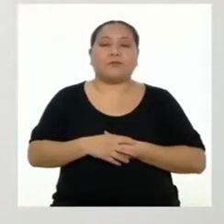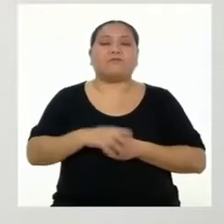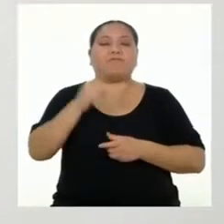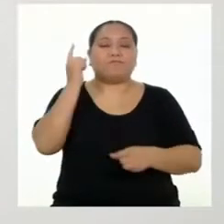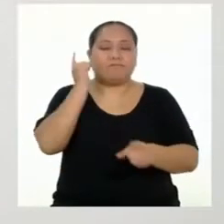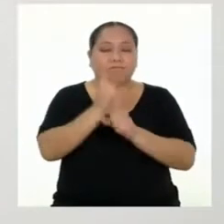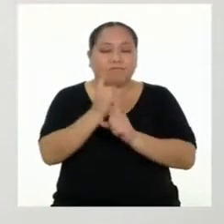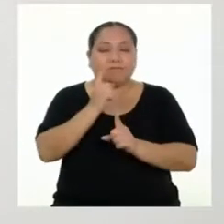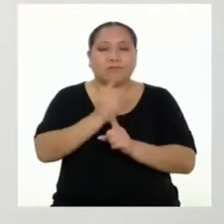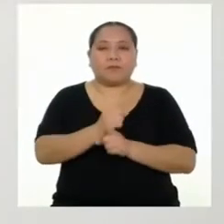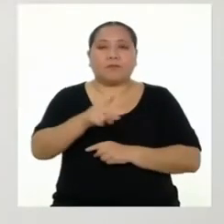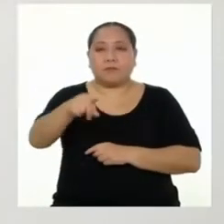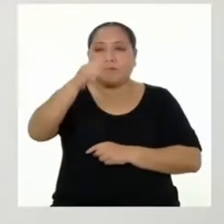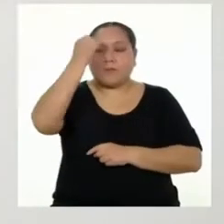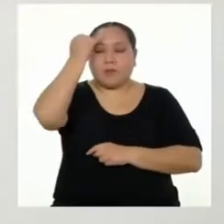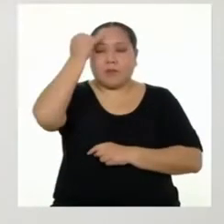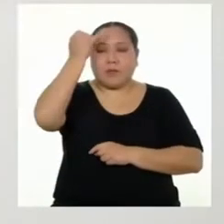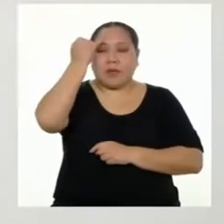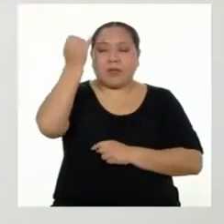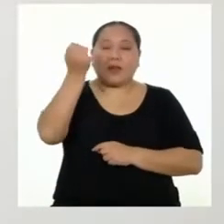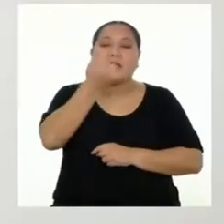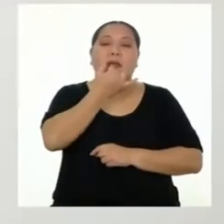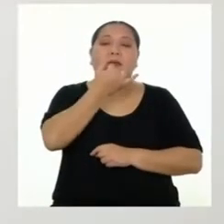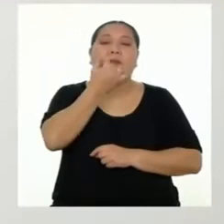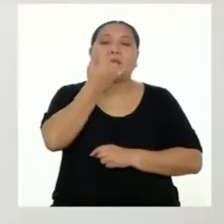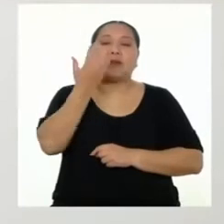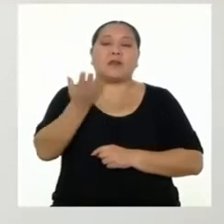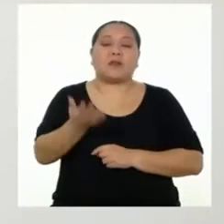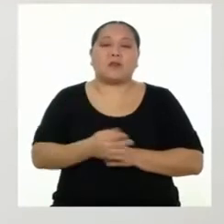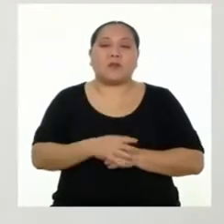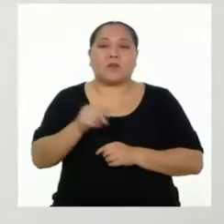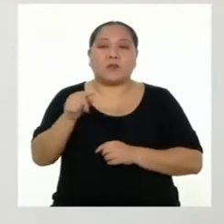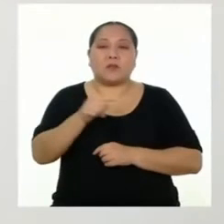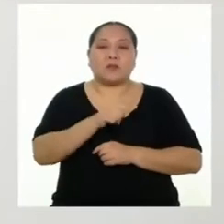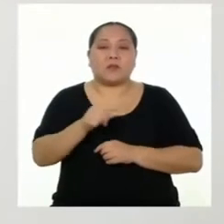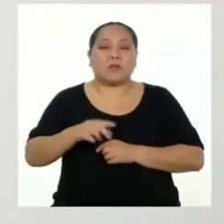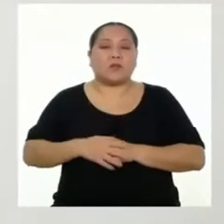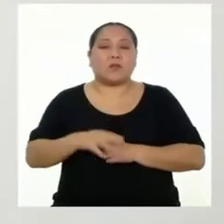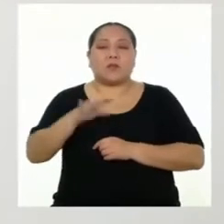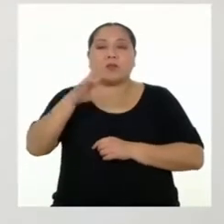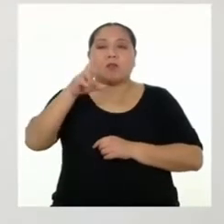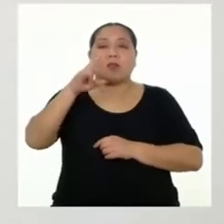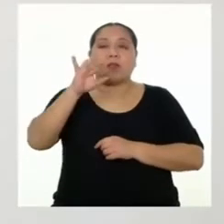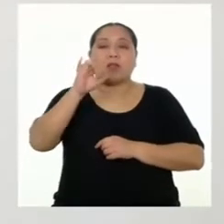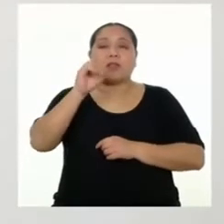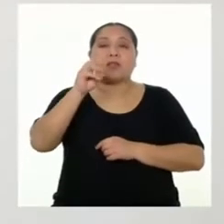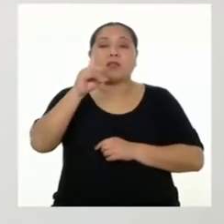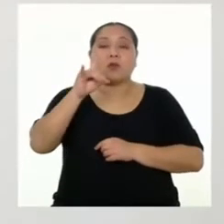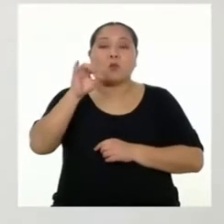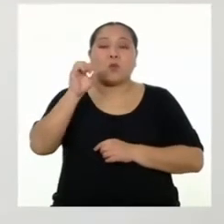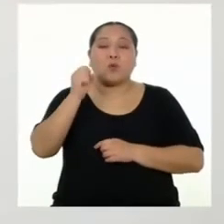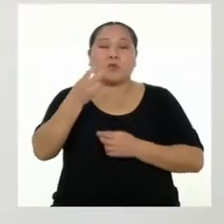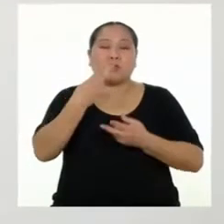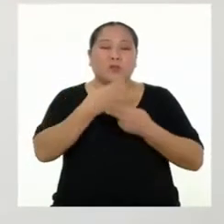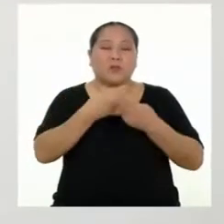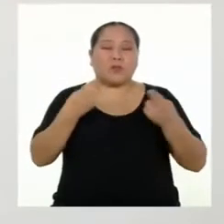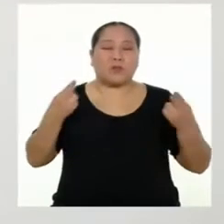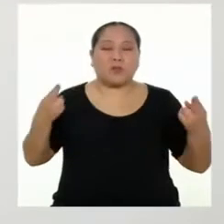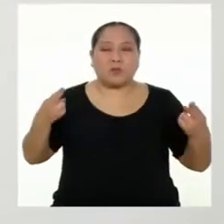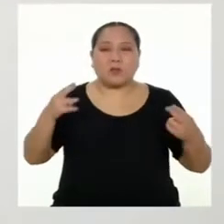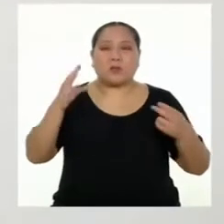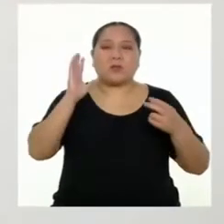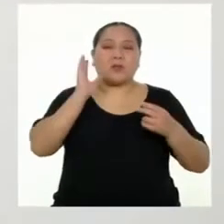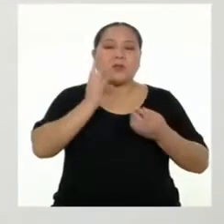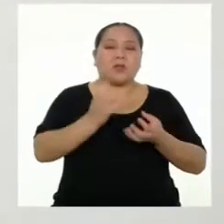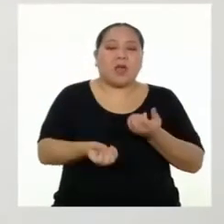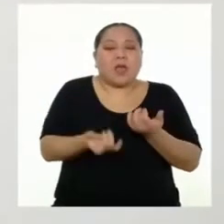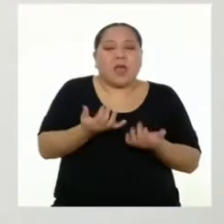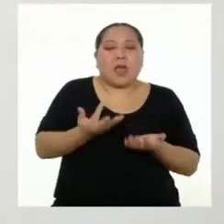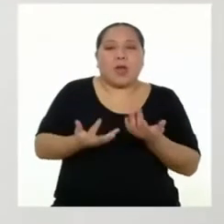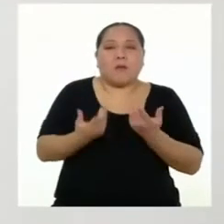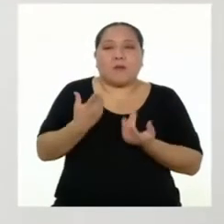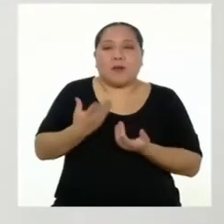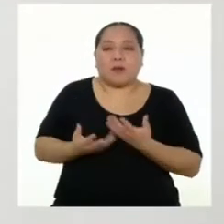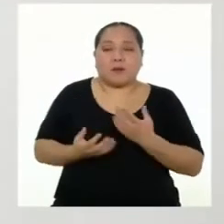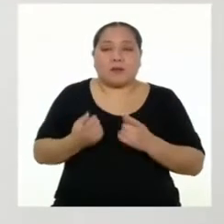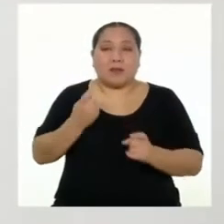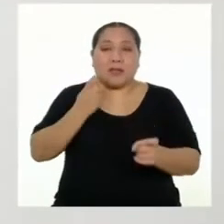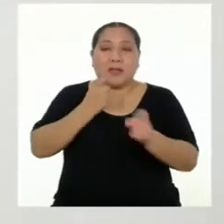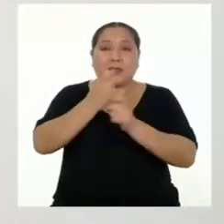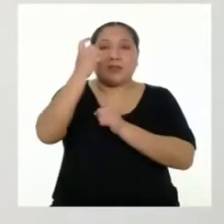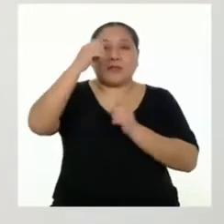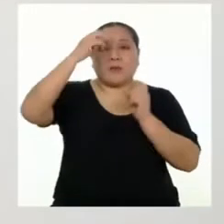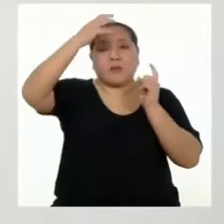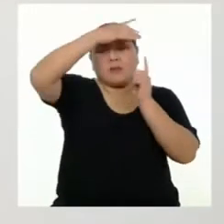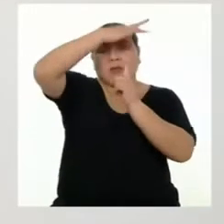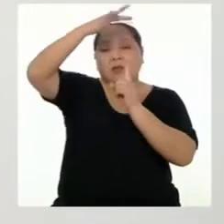Así es. Imagínate qué pasa cuando estos residuos se queman. Afectan el ambiente por los gases que emiten y